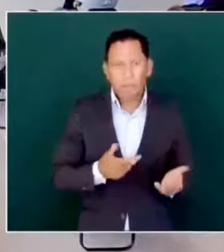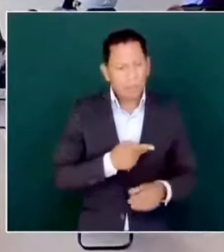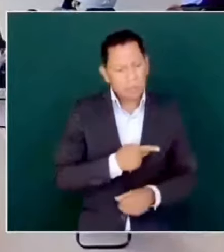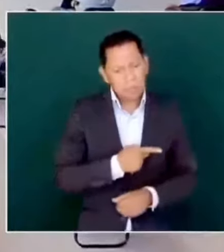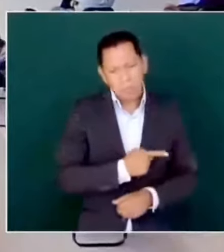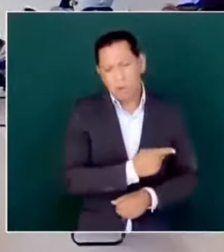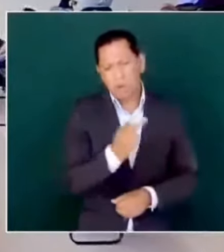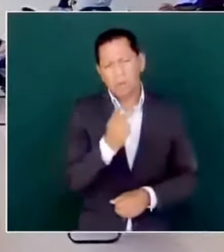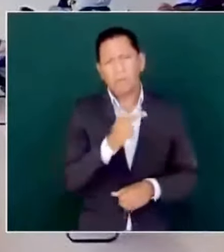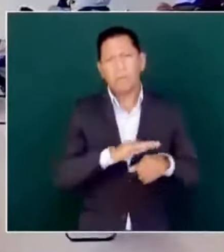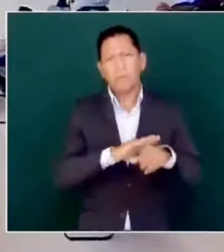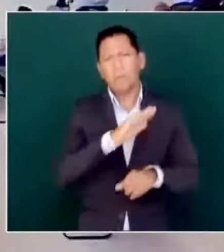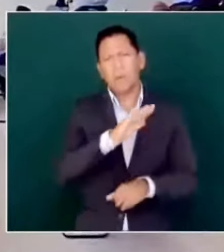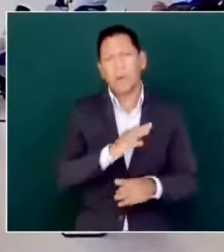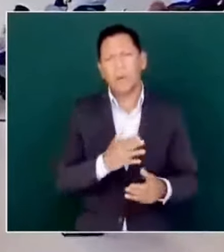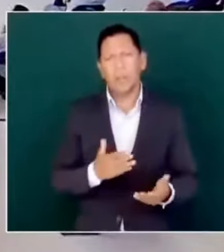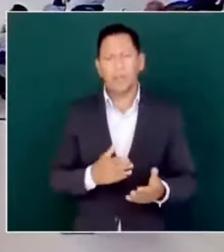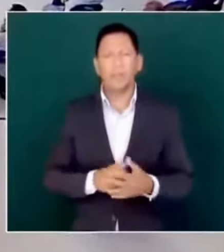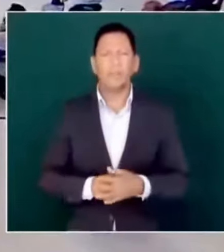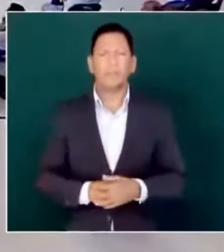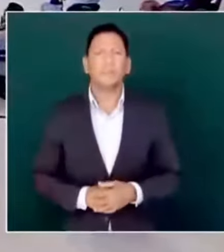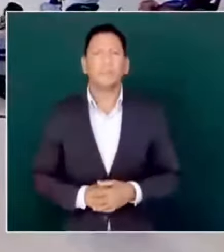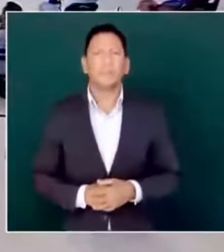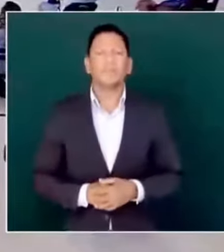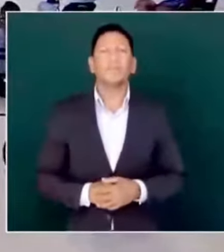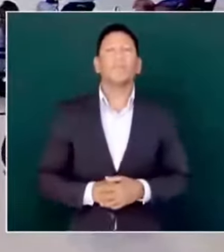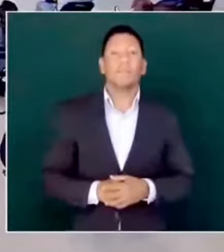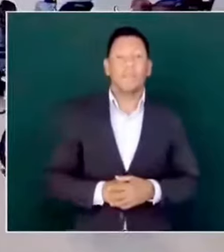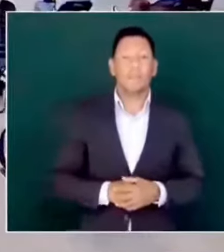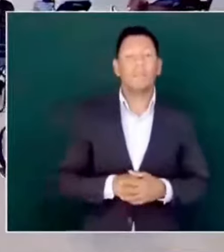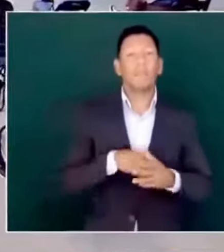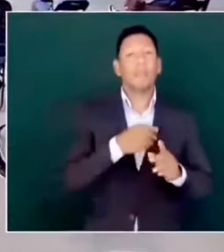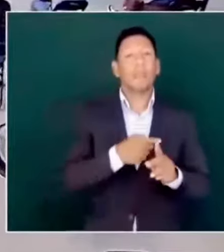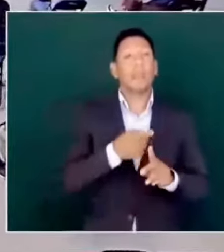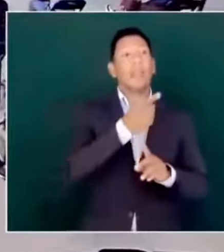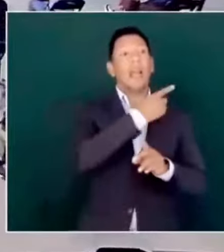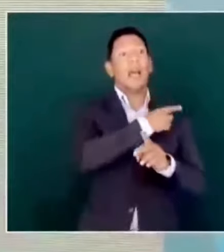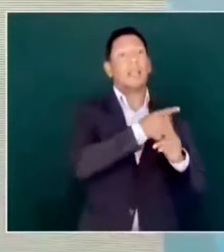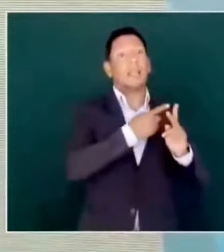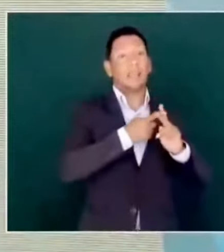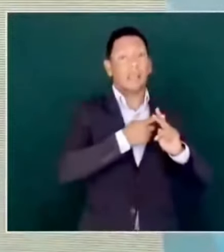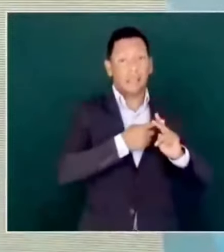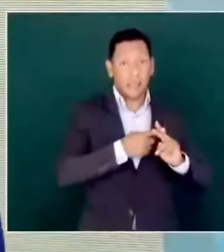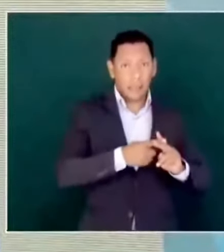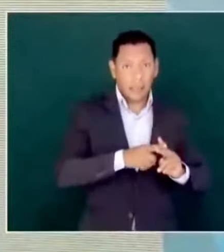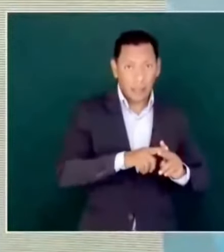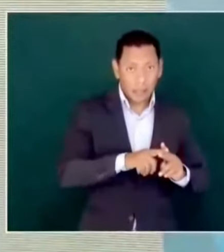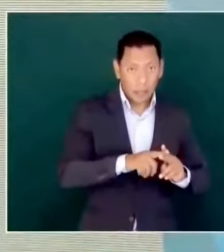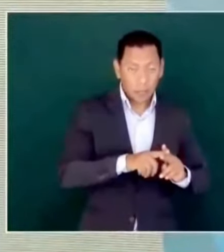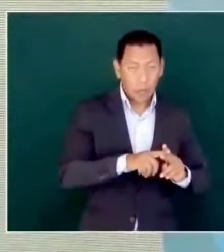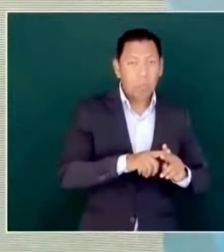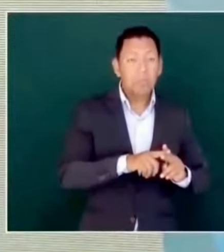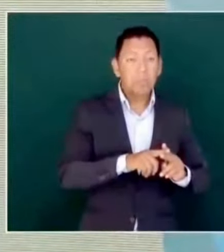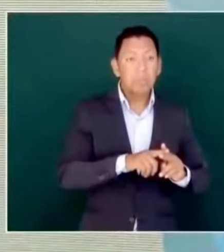desde el principio los pobres. Entonces,